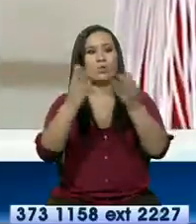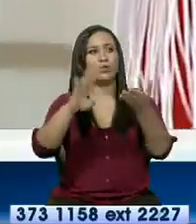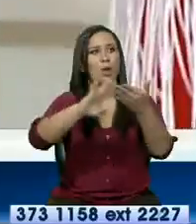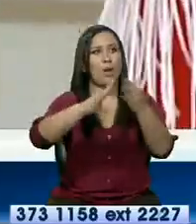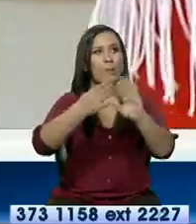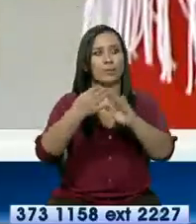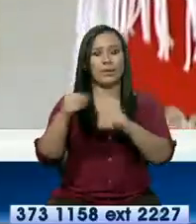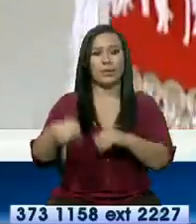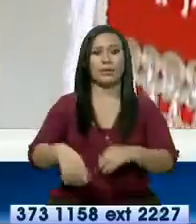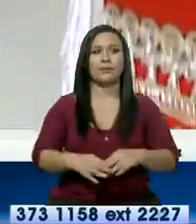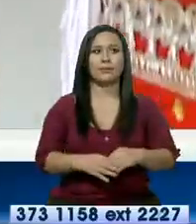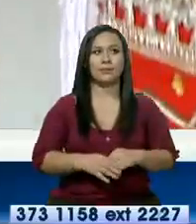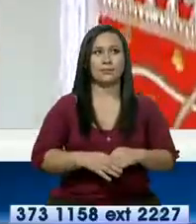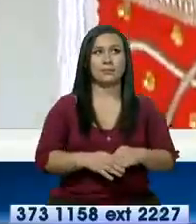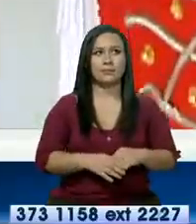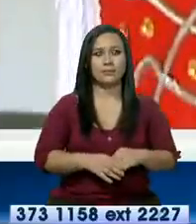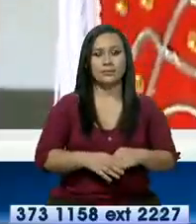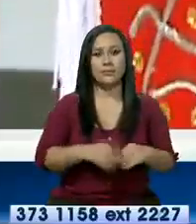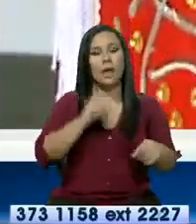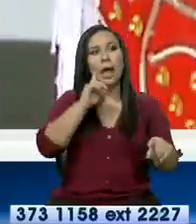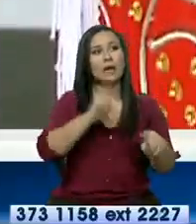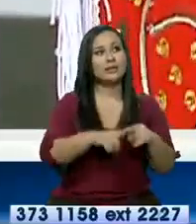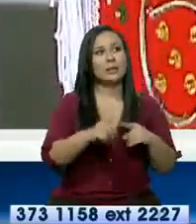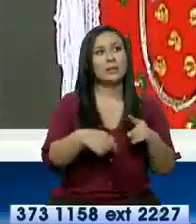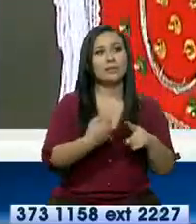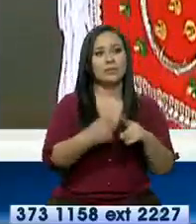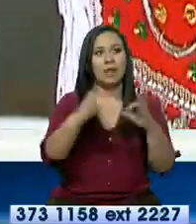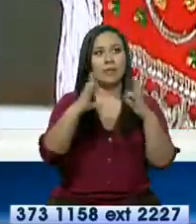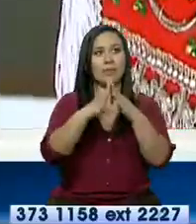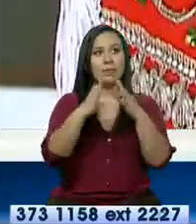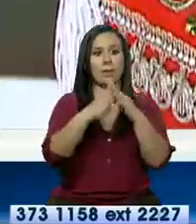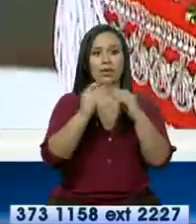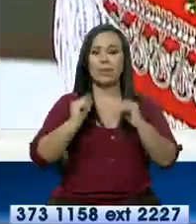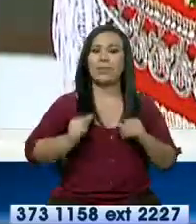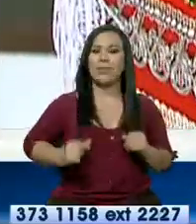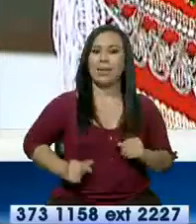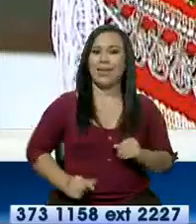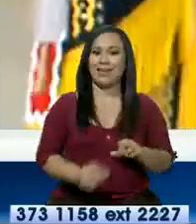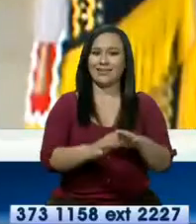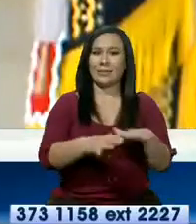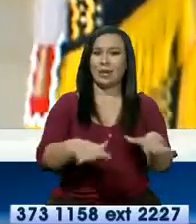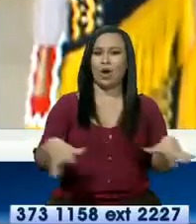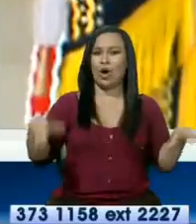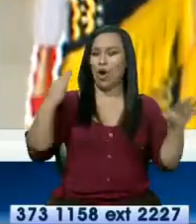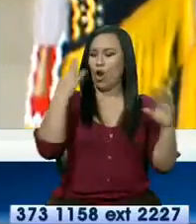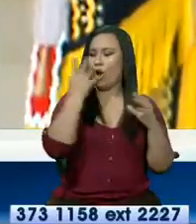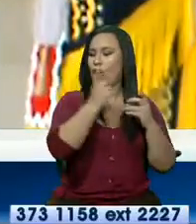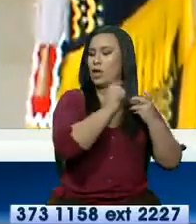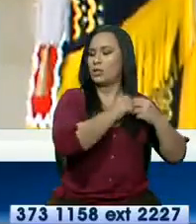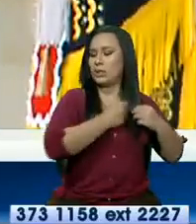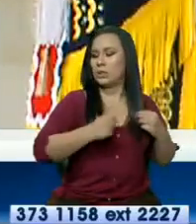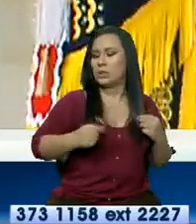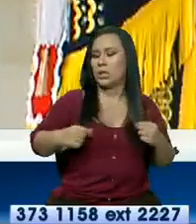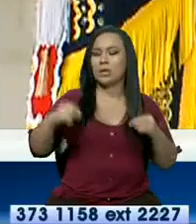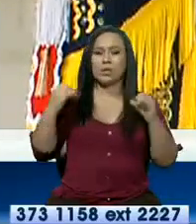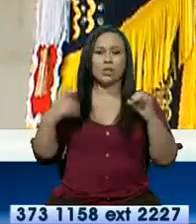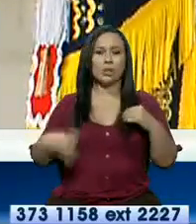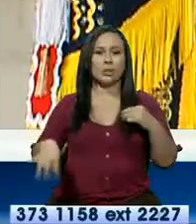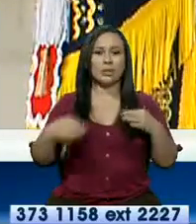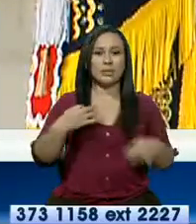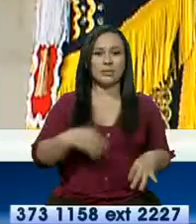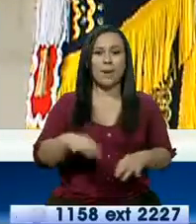de nuestro cantón, hasta cuando llega a Tabacundo y le empiezan a decorar más con encajes, grecas, flecos,